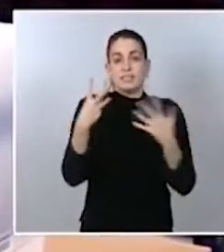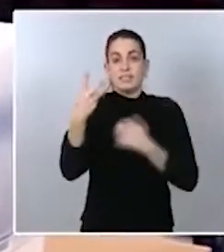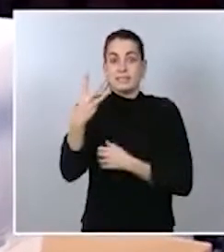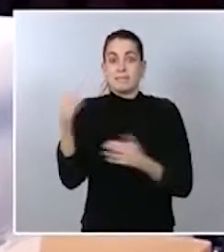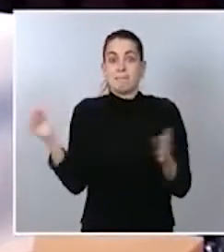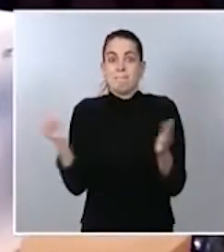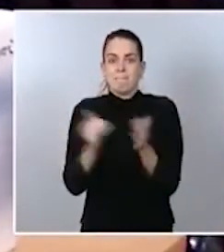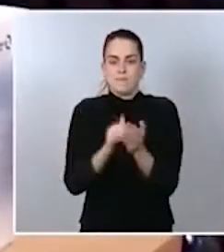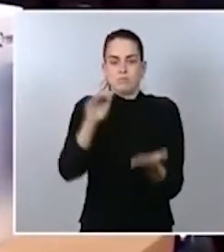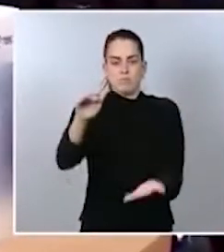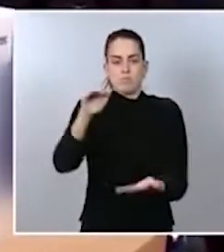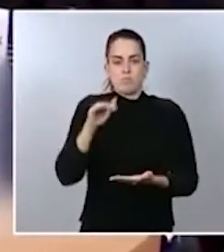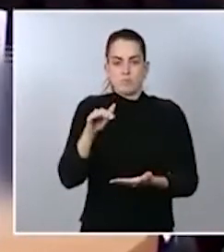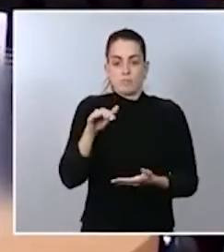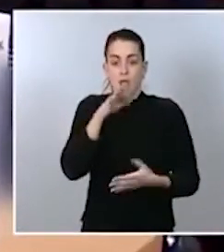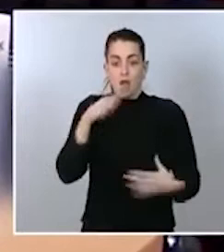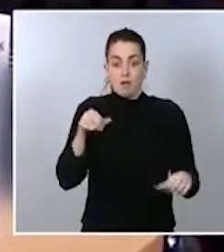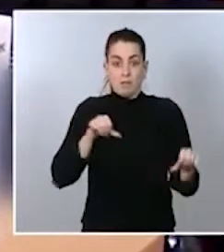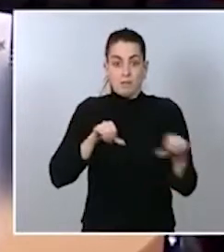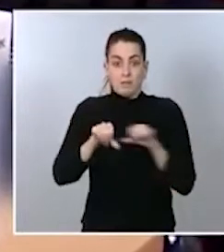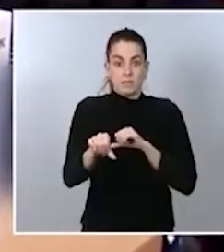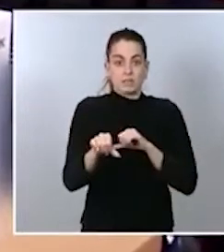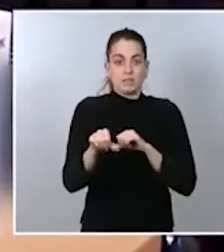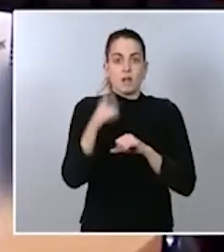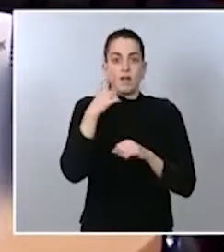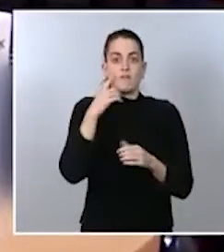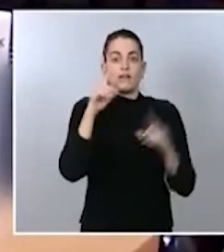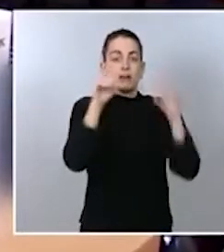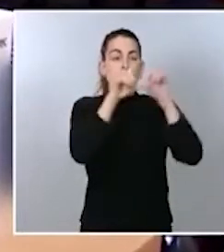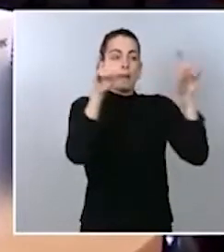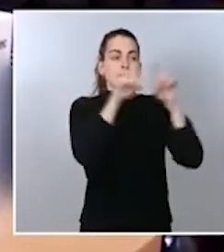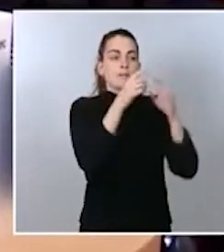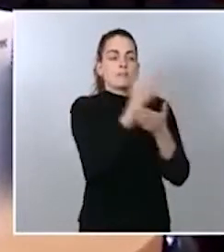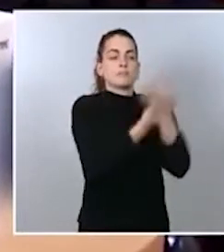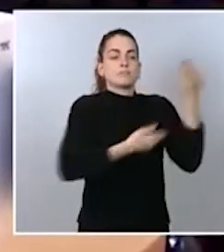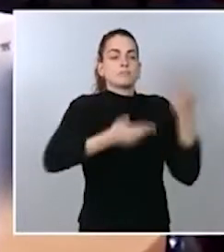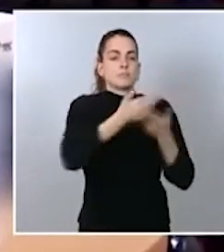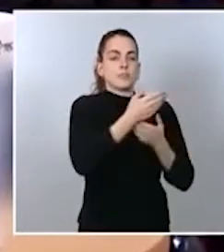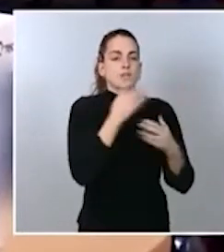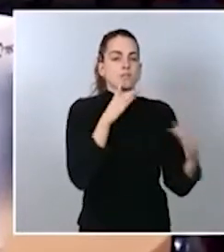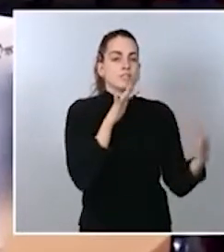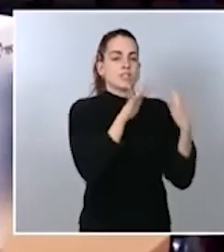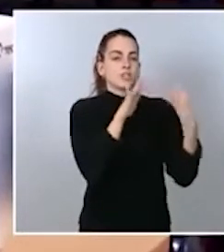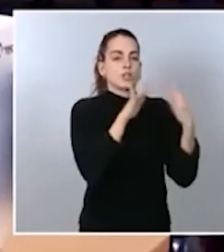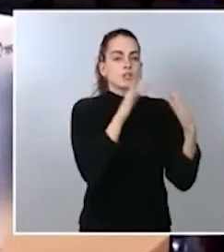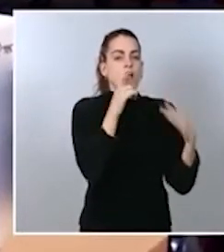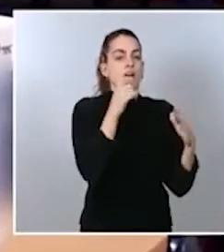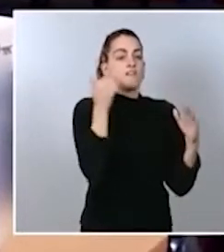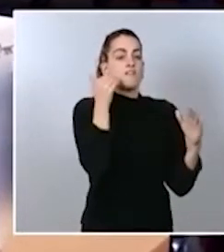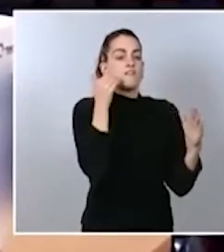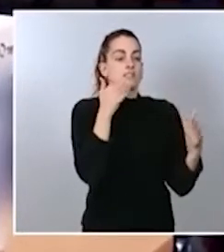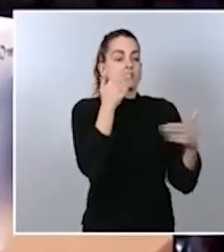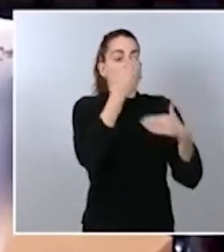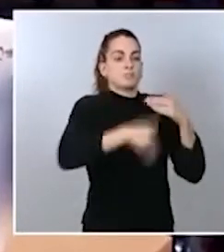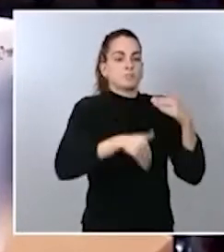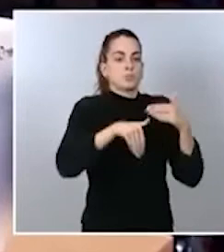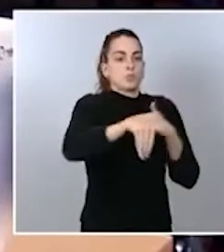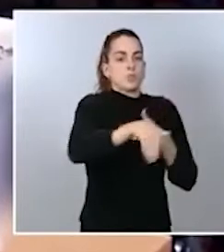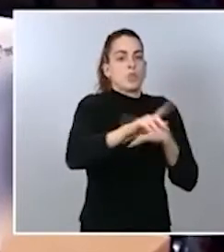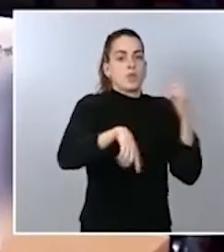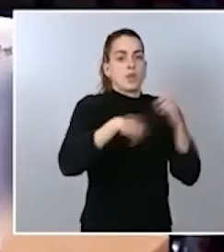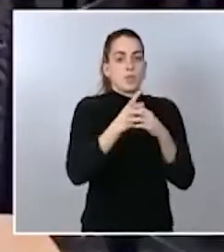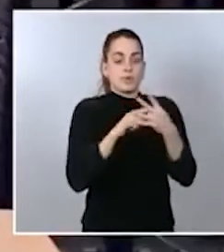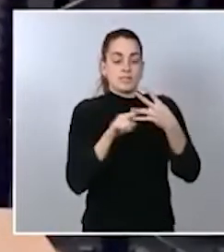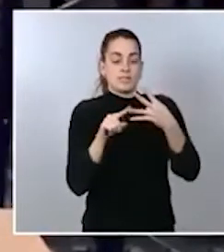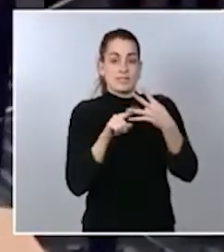de ahí, estamos trabajando con la compañía para que nos comunique las fechas de entrega posteriores a esta tercera semana de febrero. Total,